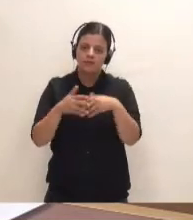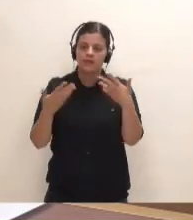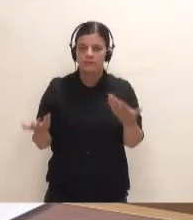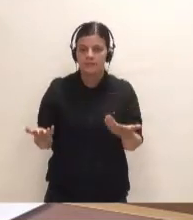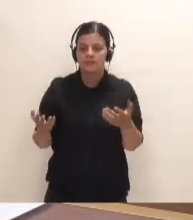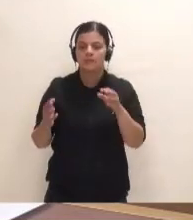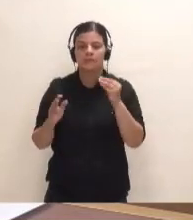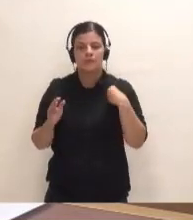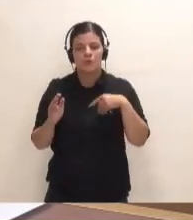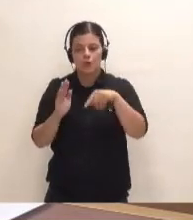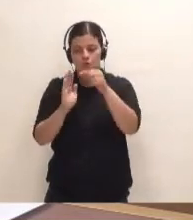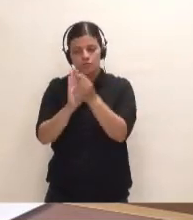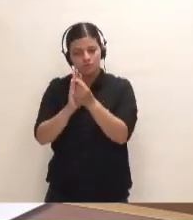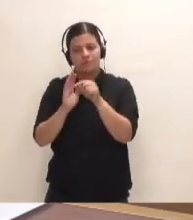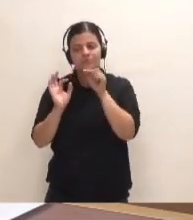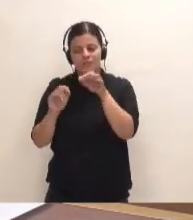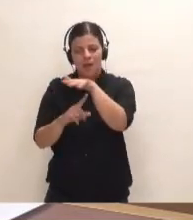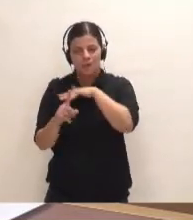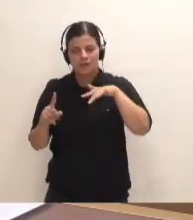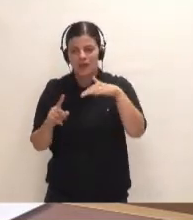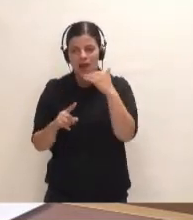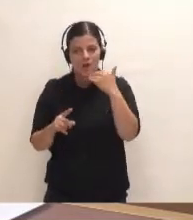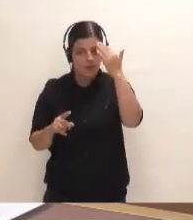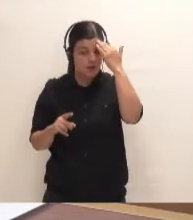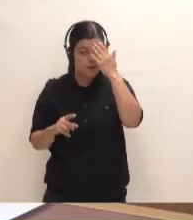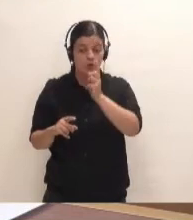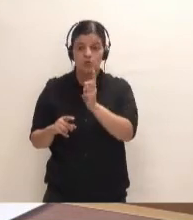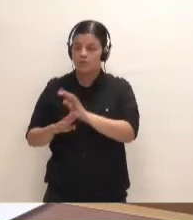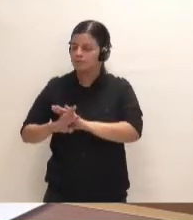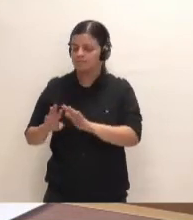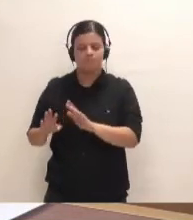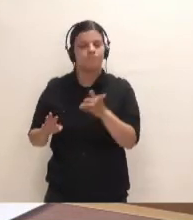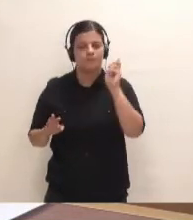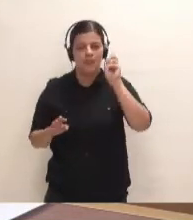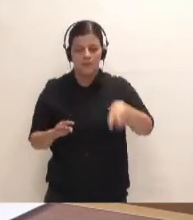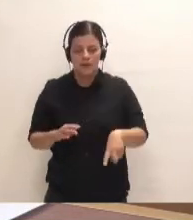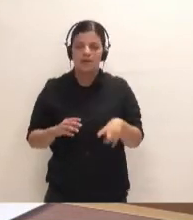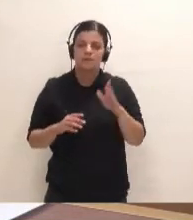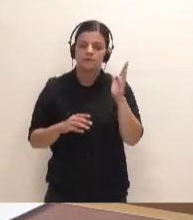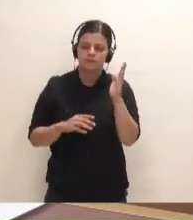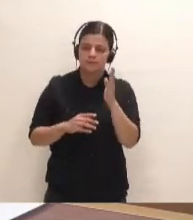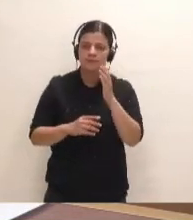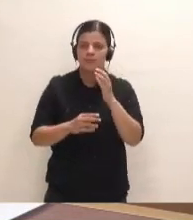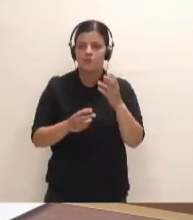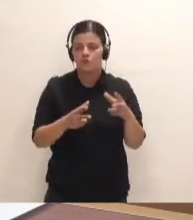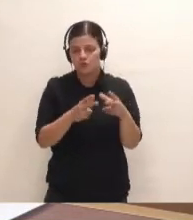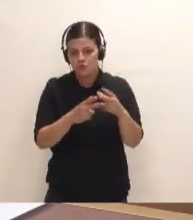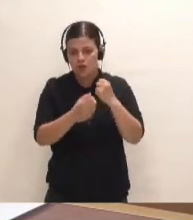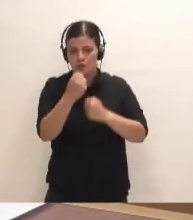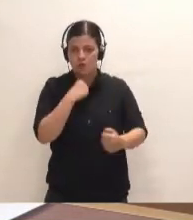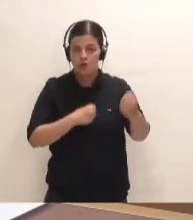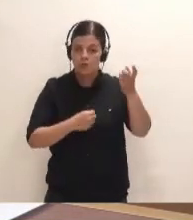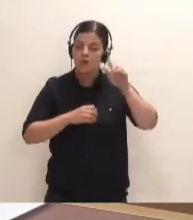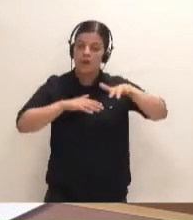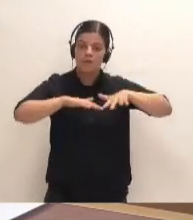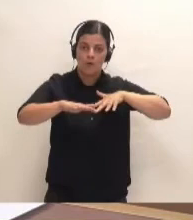ambiental como un elemento principal, pero no solo, porque hay impactos sociales, económicos y sobre la movilidad, que es necesario